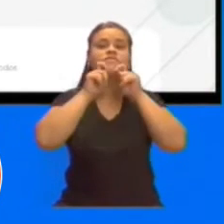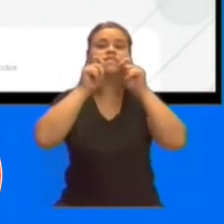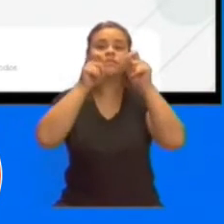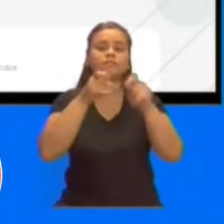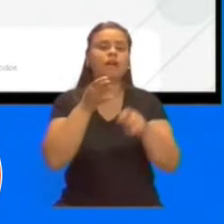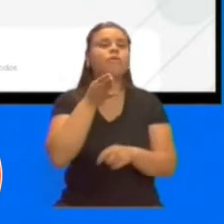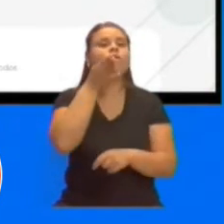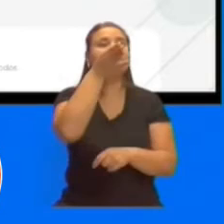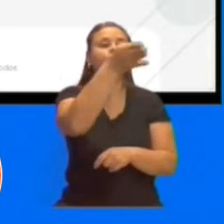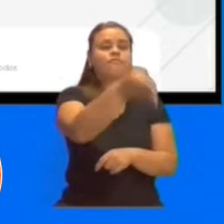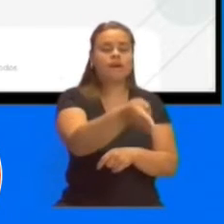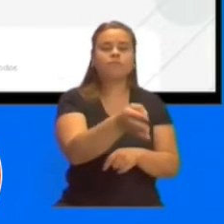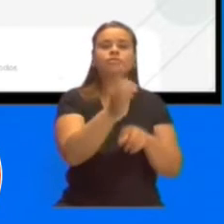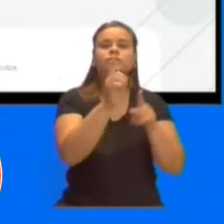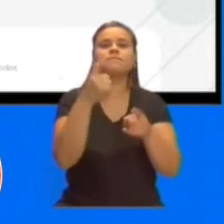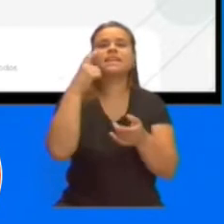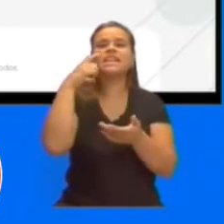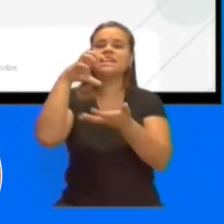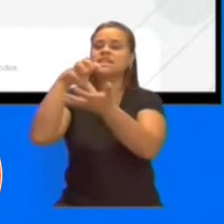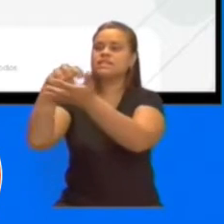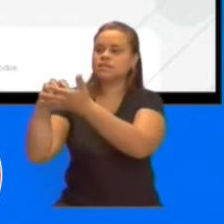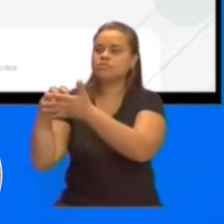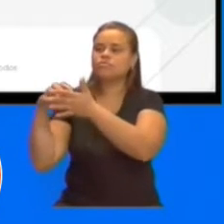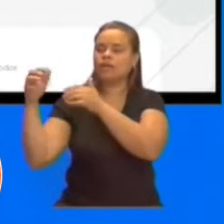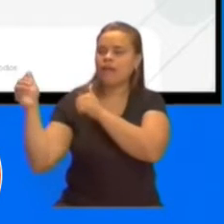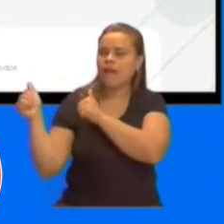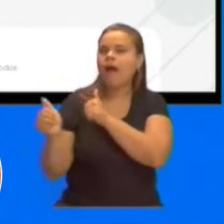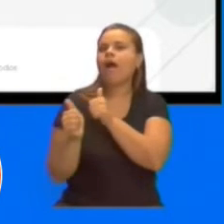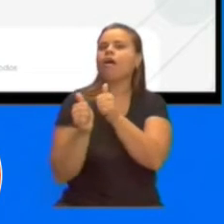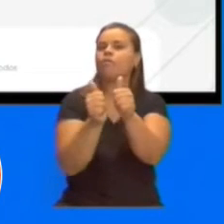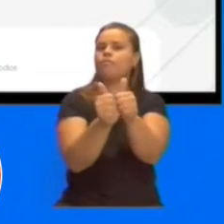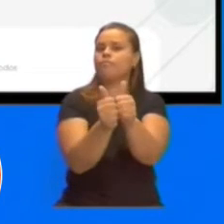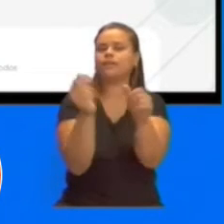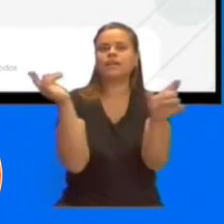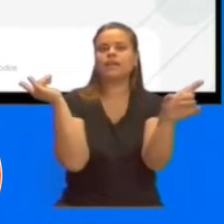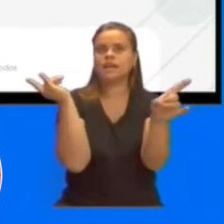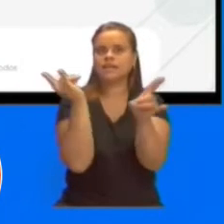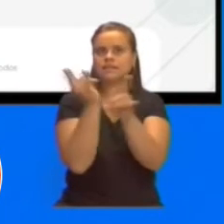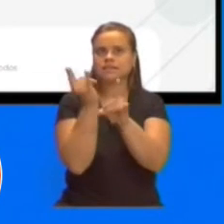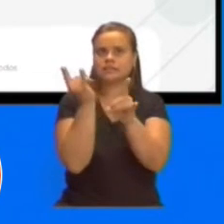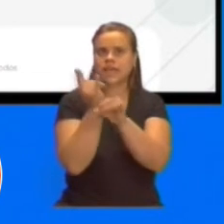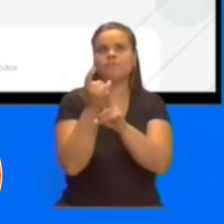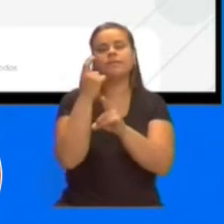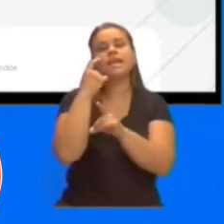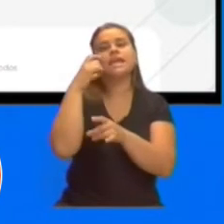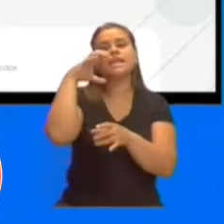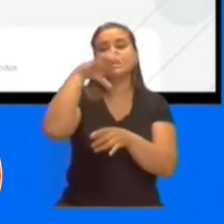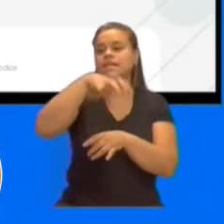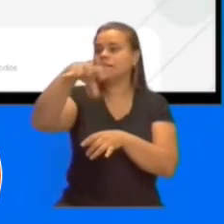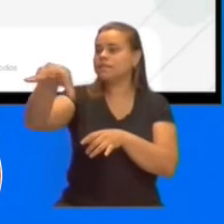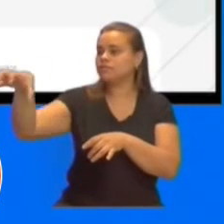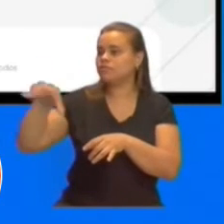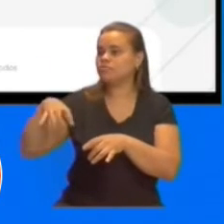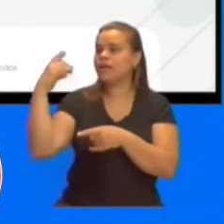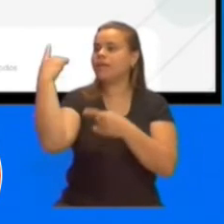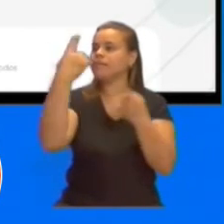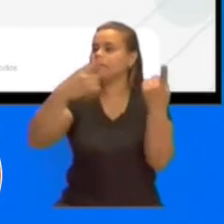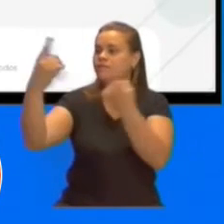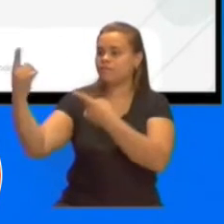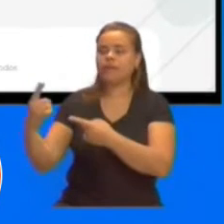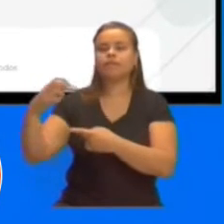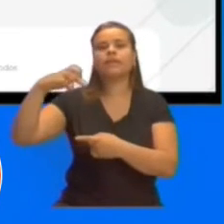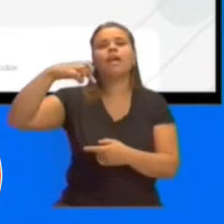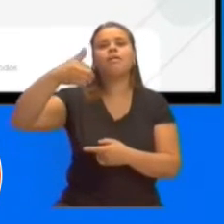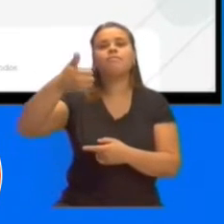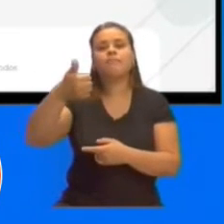con otras instituciones. Y hemos podido sumar una gran variedad de instituciones, de organizaciones, como PAMI, como